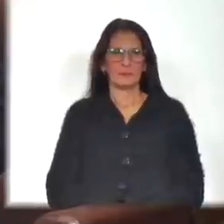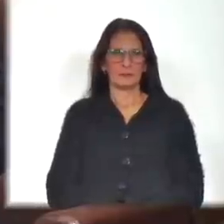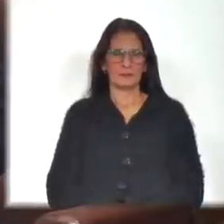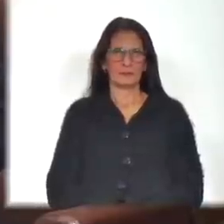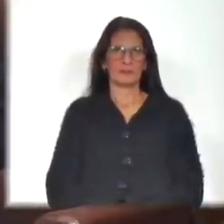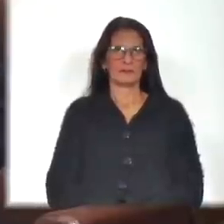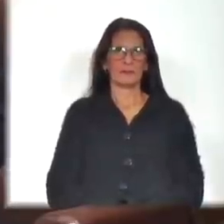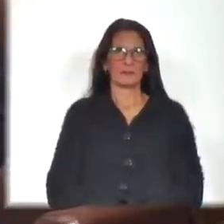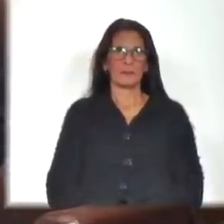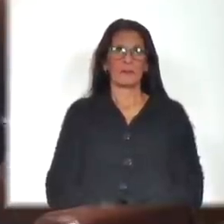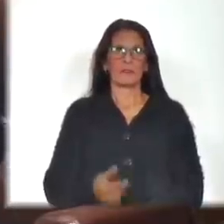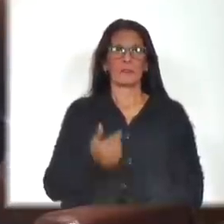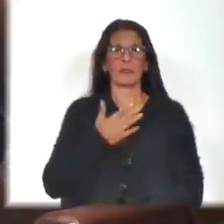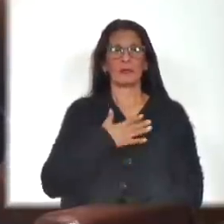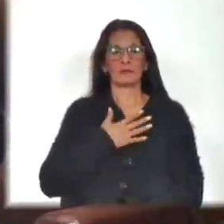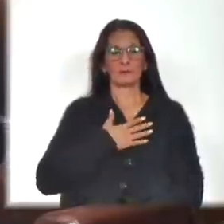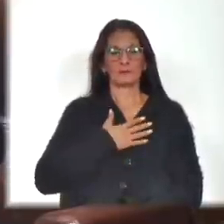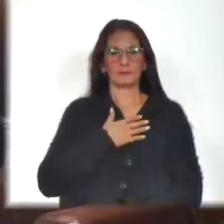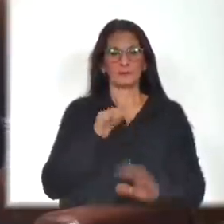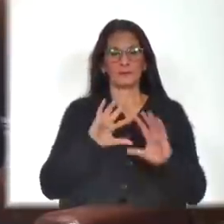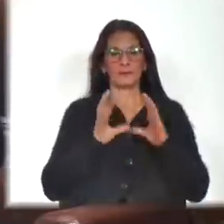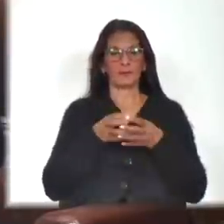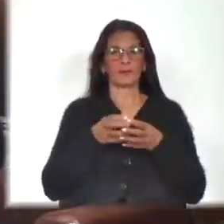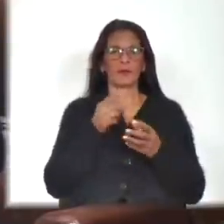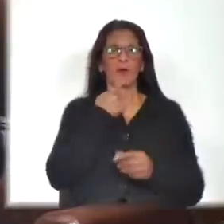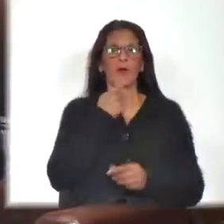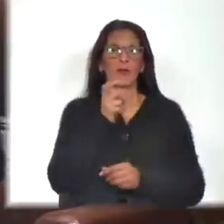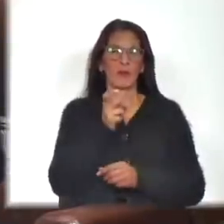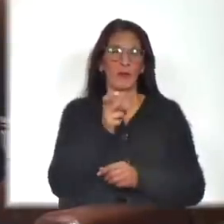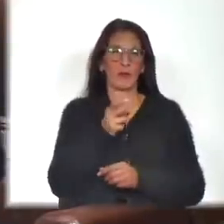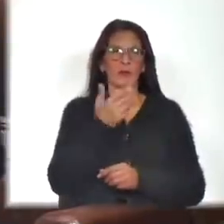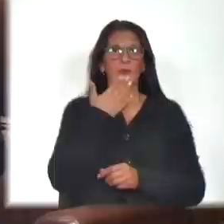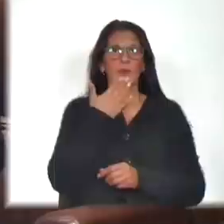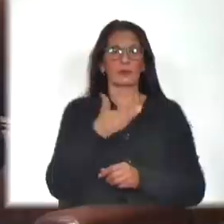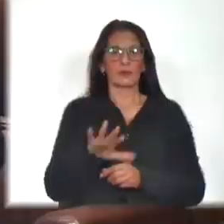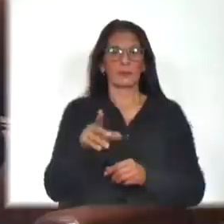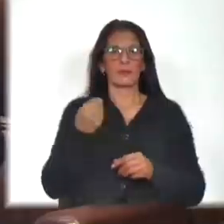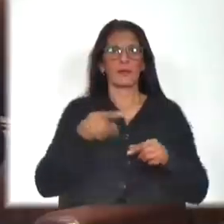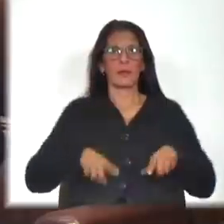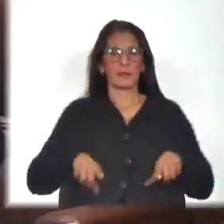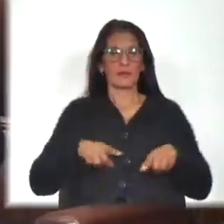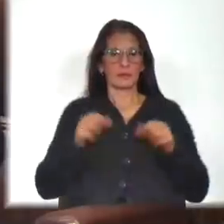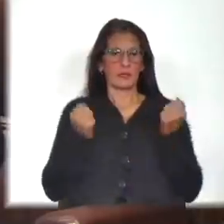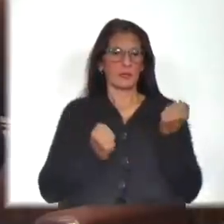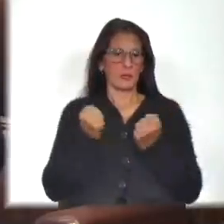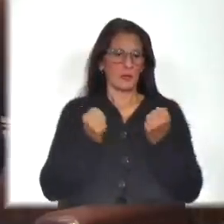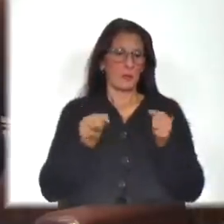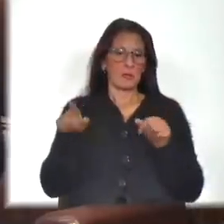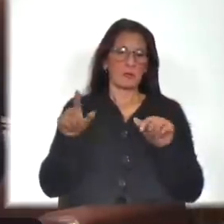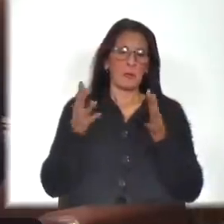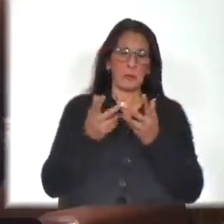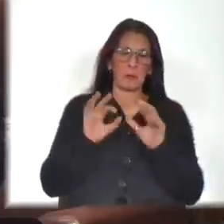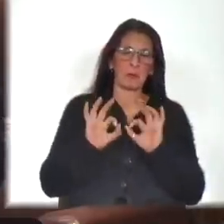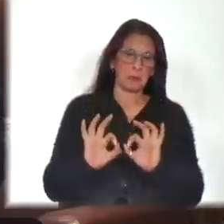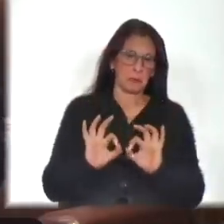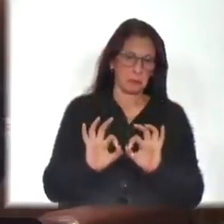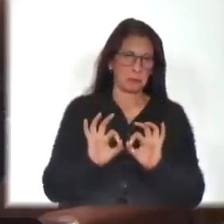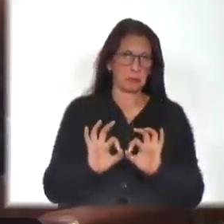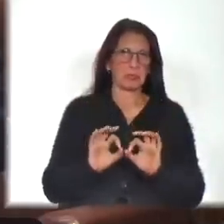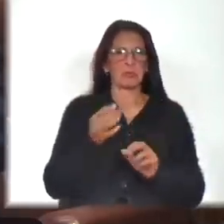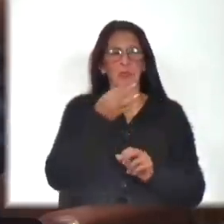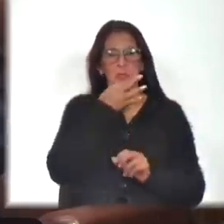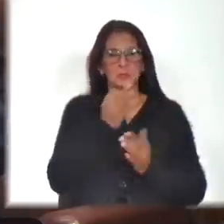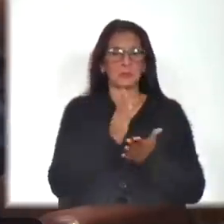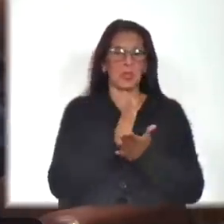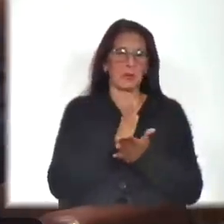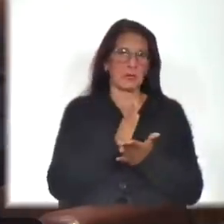En la hora del Partido Colorado entendemos que la señora Ministra de Economía y Finanzas ha actuado correctamente y con arreglo de derecho, y decimos